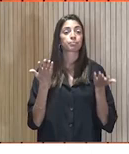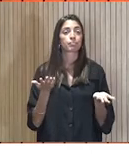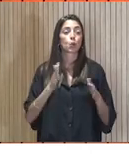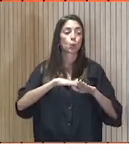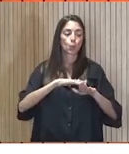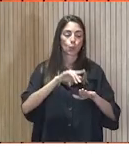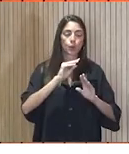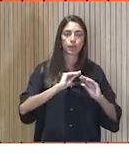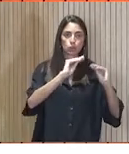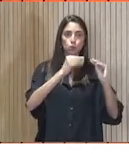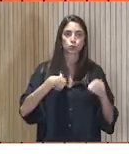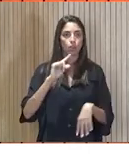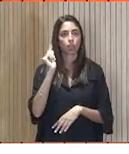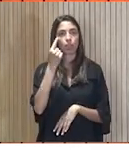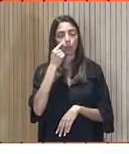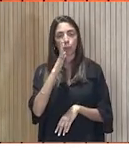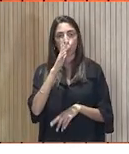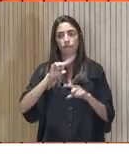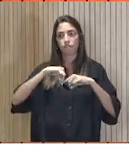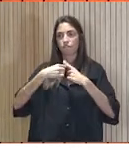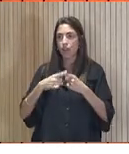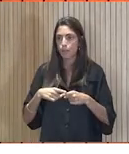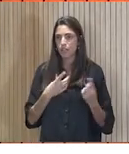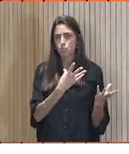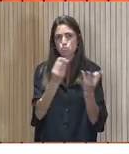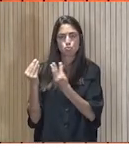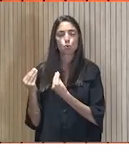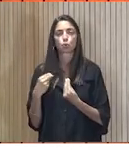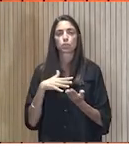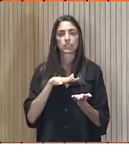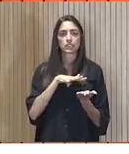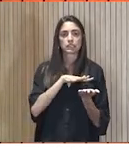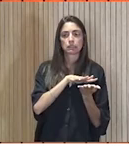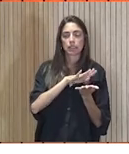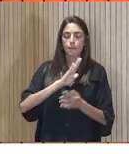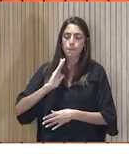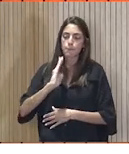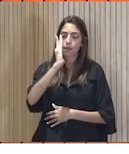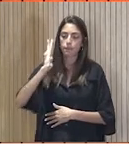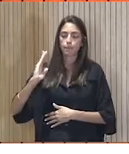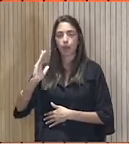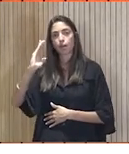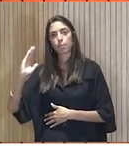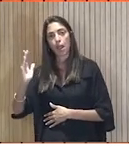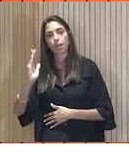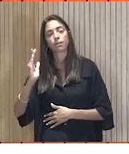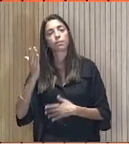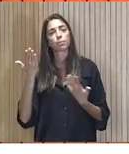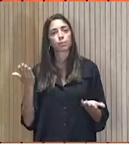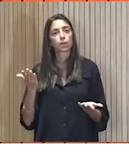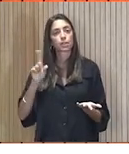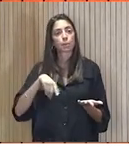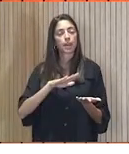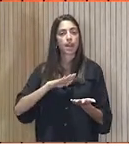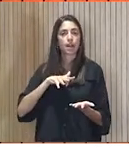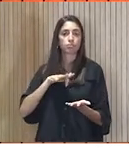energética de un montón de familias, que se han visto afectadas muy directamente por lo que ha sucedido. Ha afectado el tema